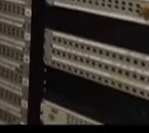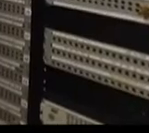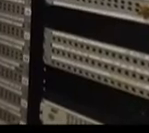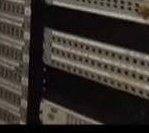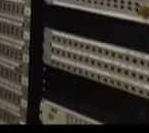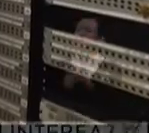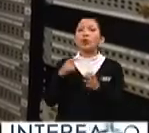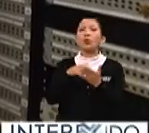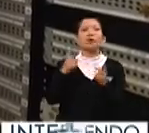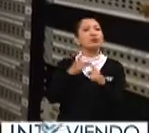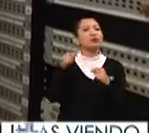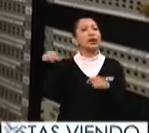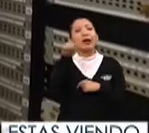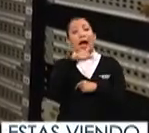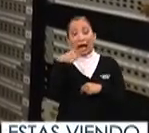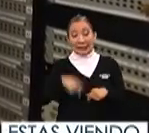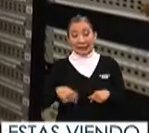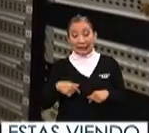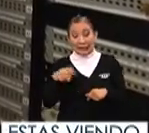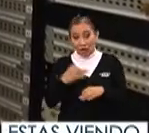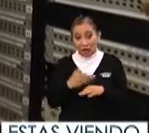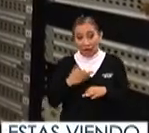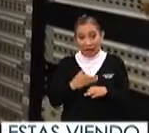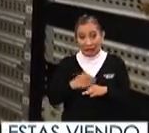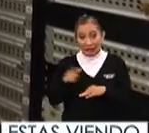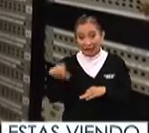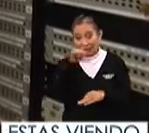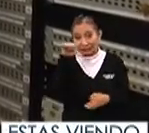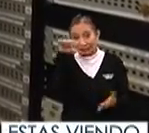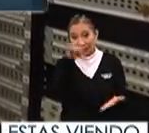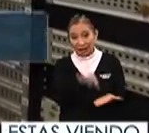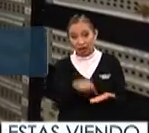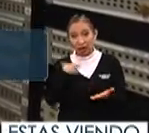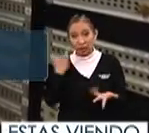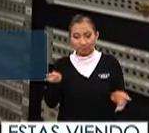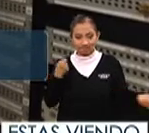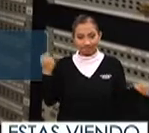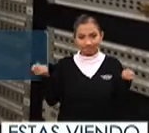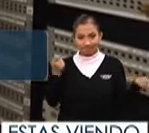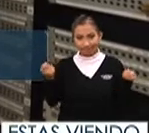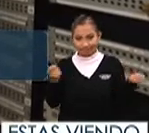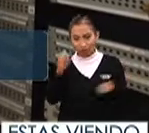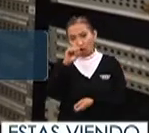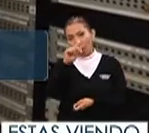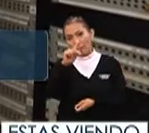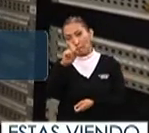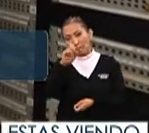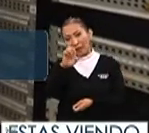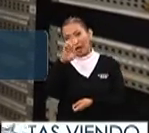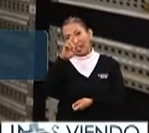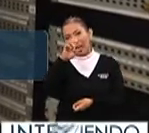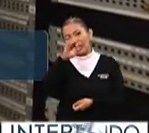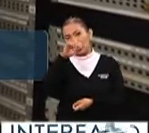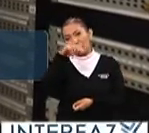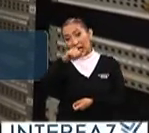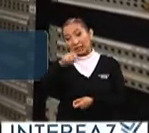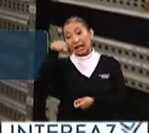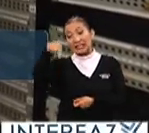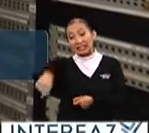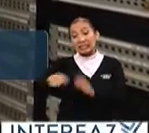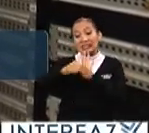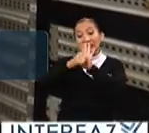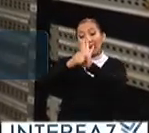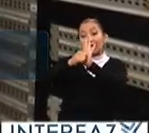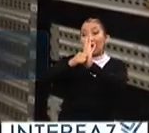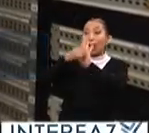aquí nos encontramos en el centro de operaciones donde las señales